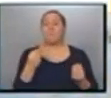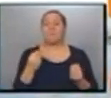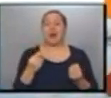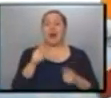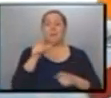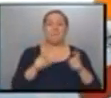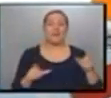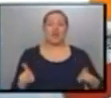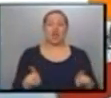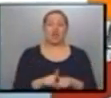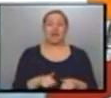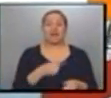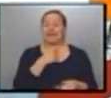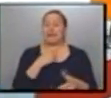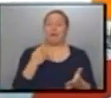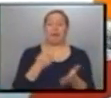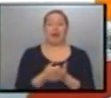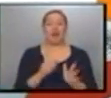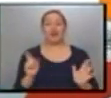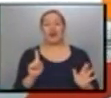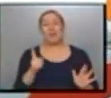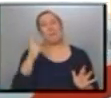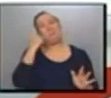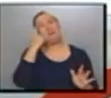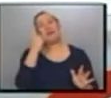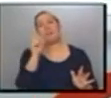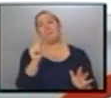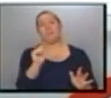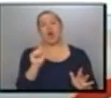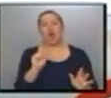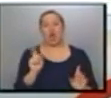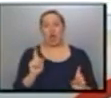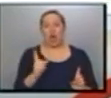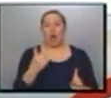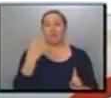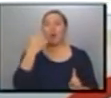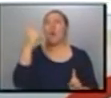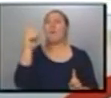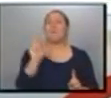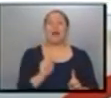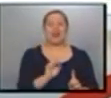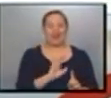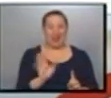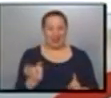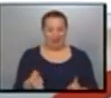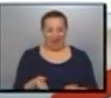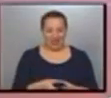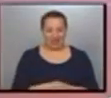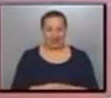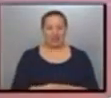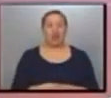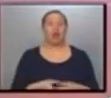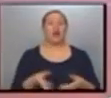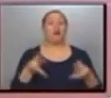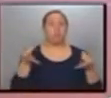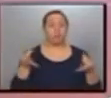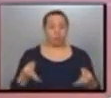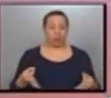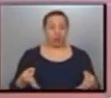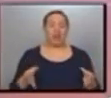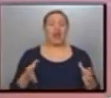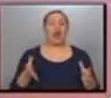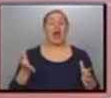no sea tanto. Entonces decís, bueno, no, me vino a lo mismo, si te vino a lo mismo, por un mes solamente. Lo cierto es que estaban